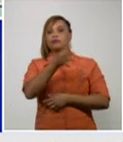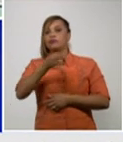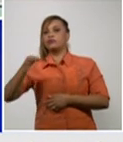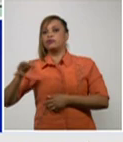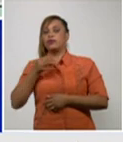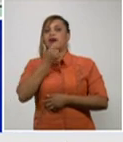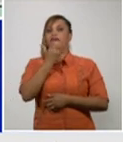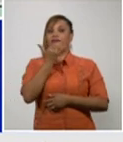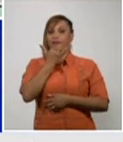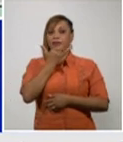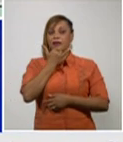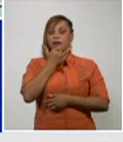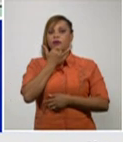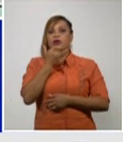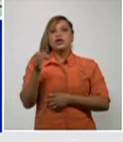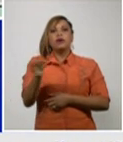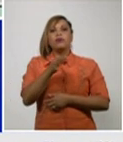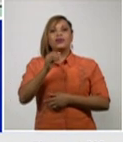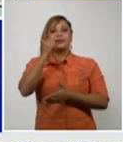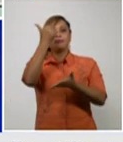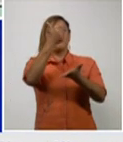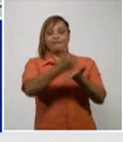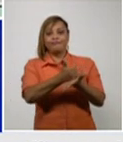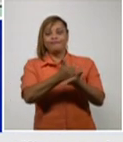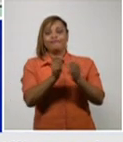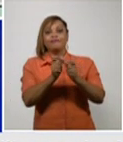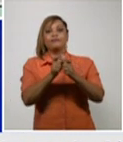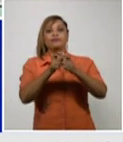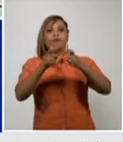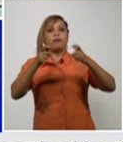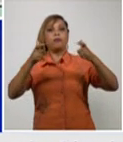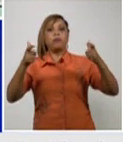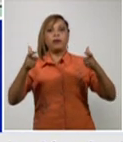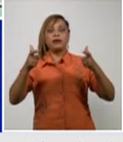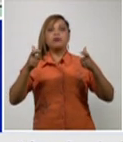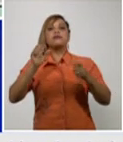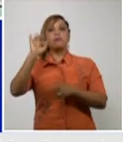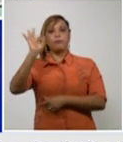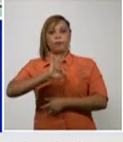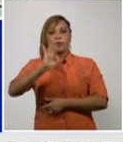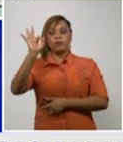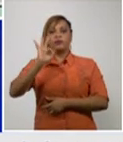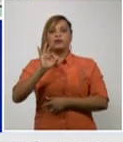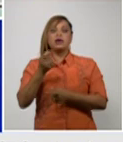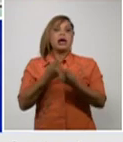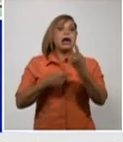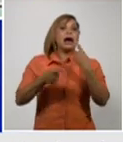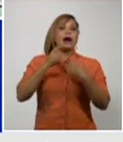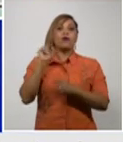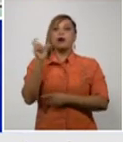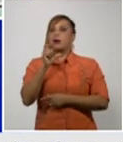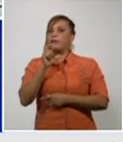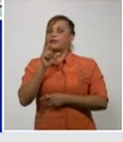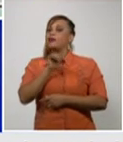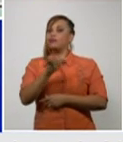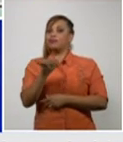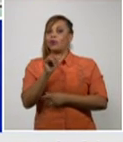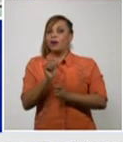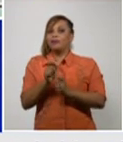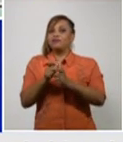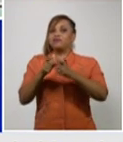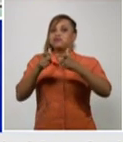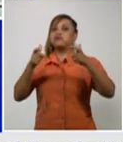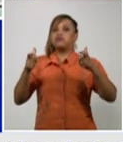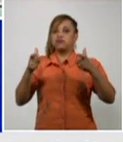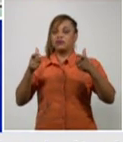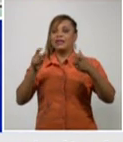el municipio Cabecera con la mayor tasa de incidencia aunque Caimanera ya se sitúa en el